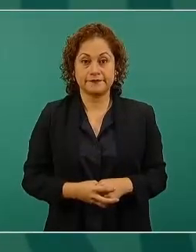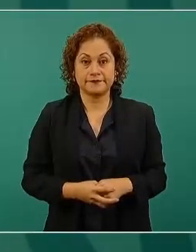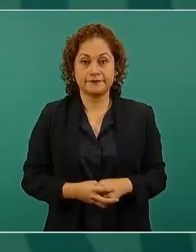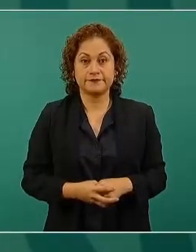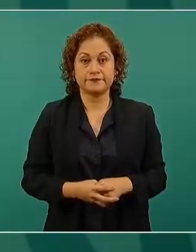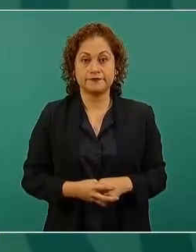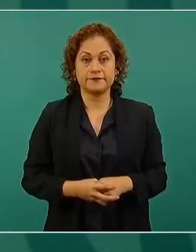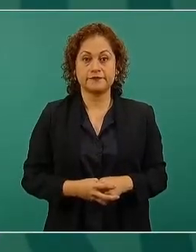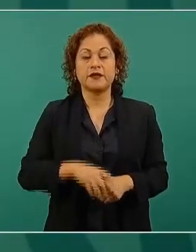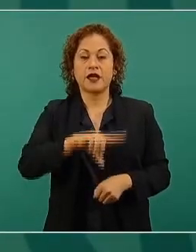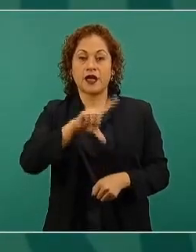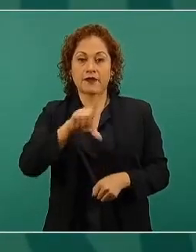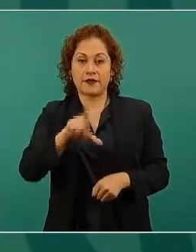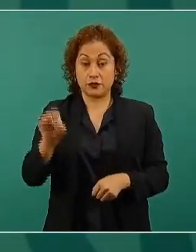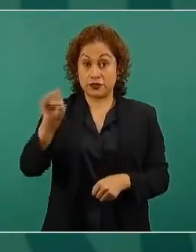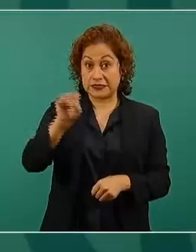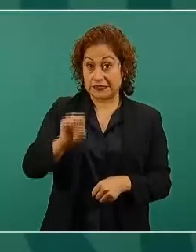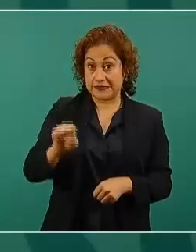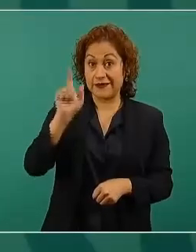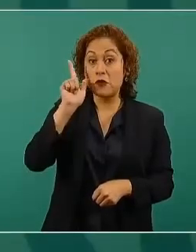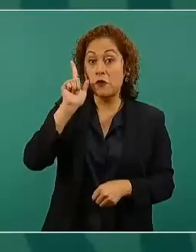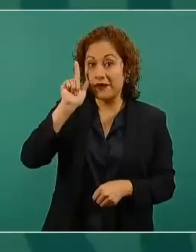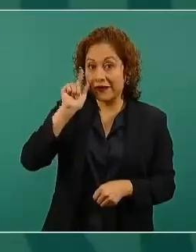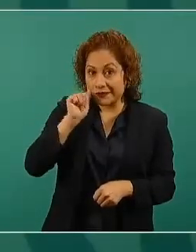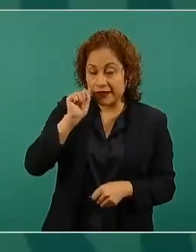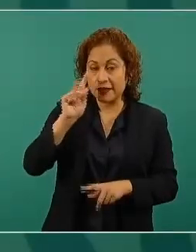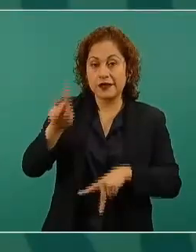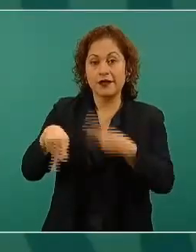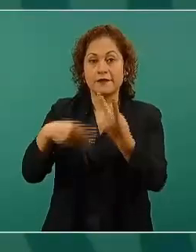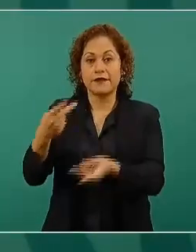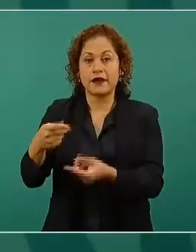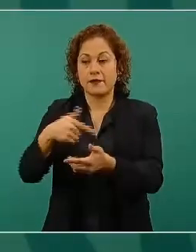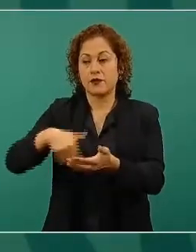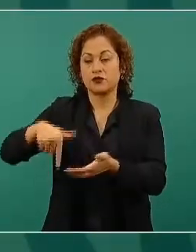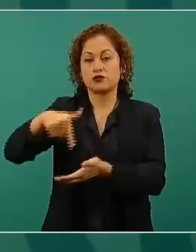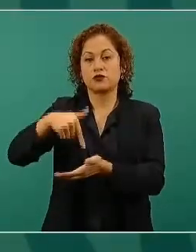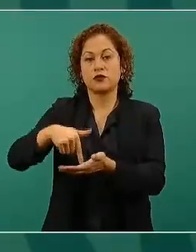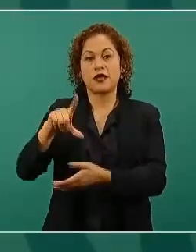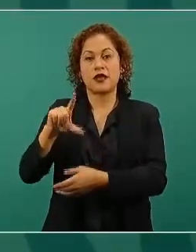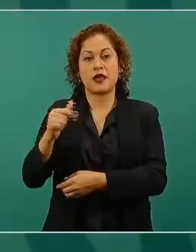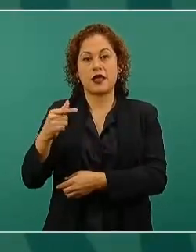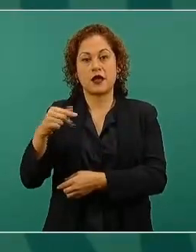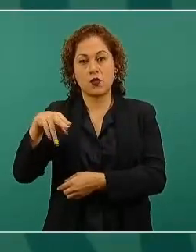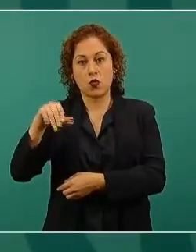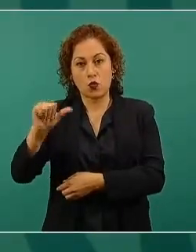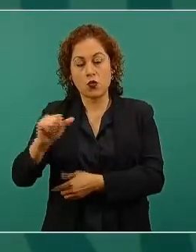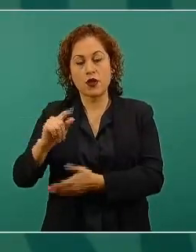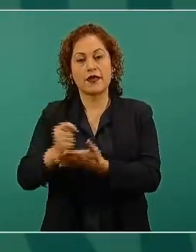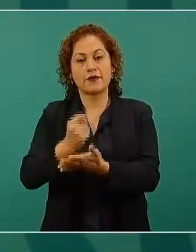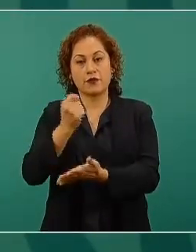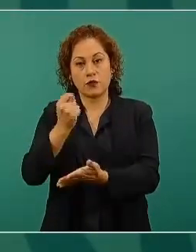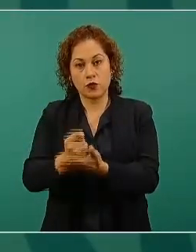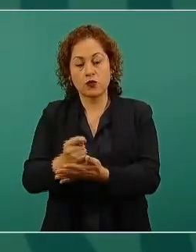estar en La Laguna. Vamos a estar en Torreón, en Gómez Palacio,